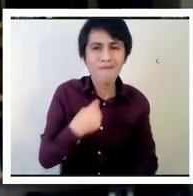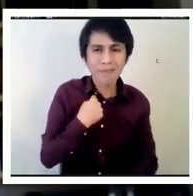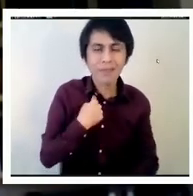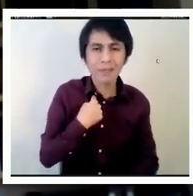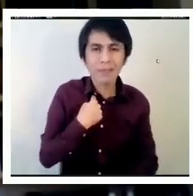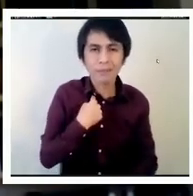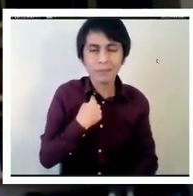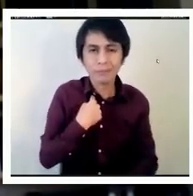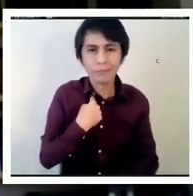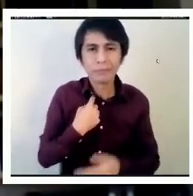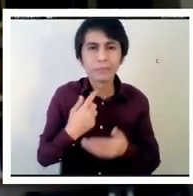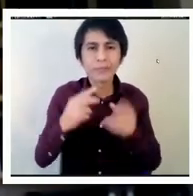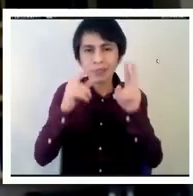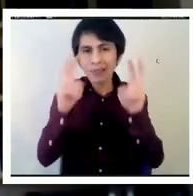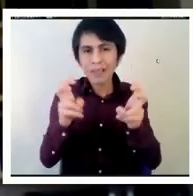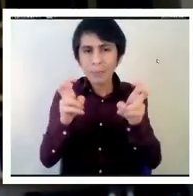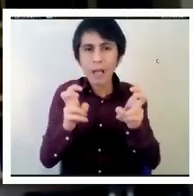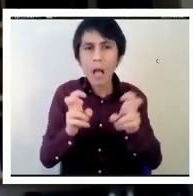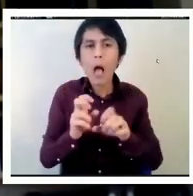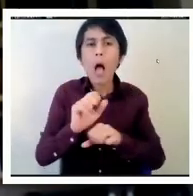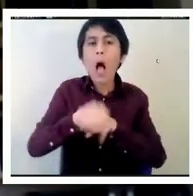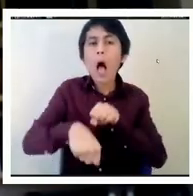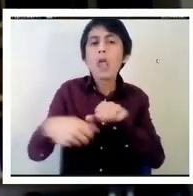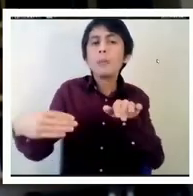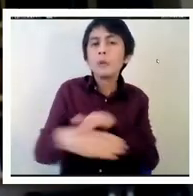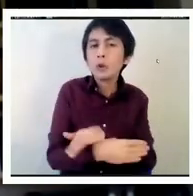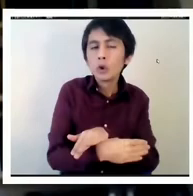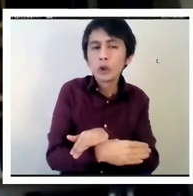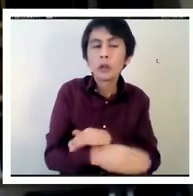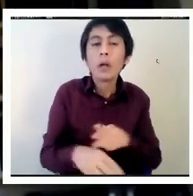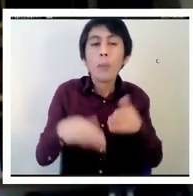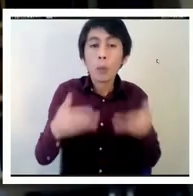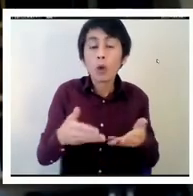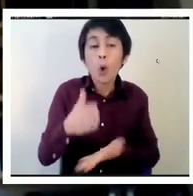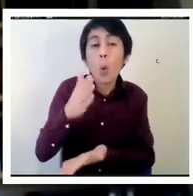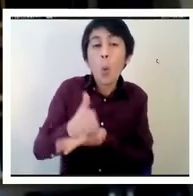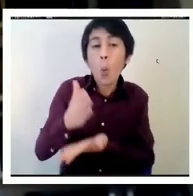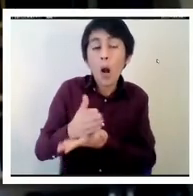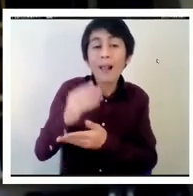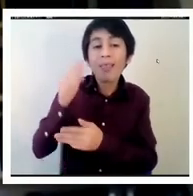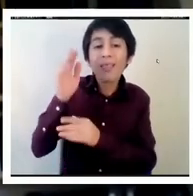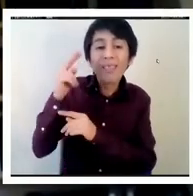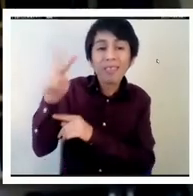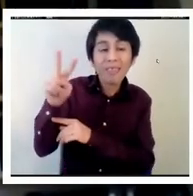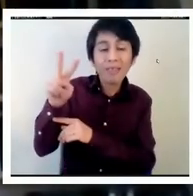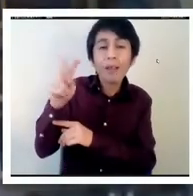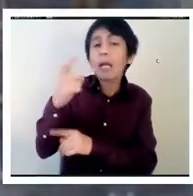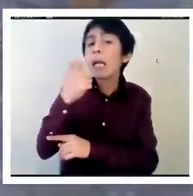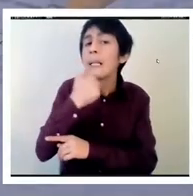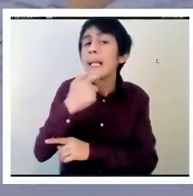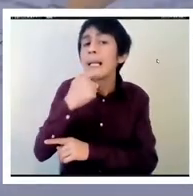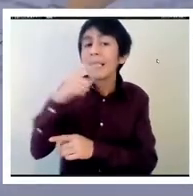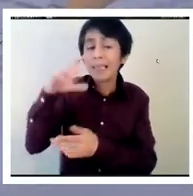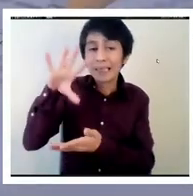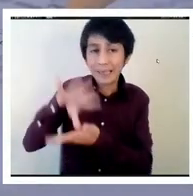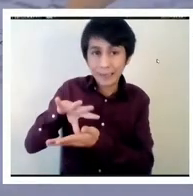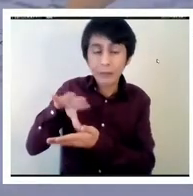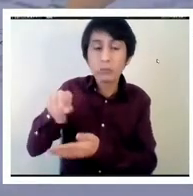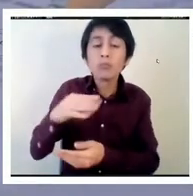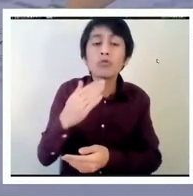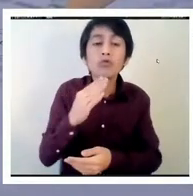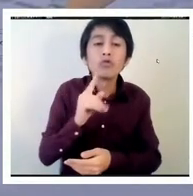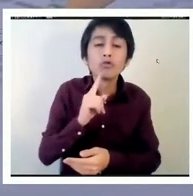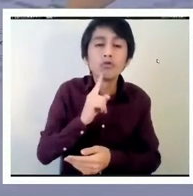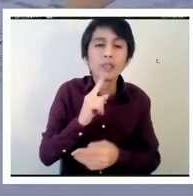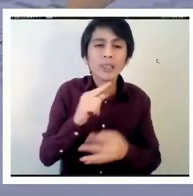las admisiones. Entonces, en las escuelas de Inglaterra también estamos estableciendo estos cinco tipos de